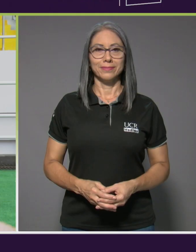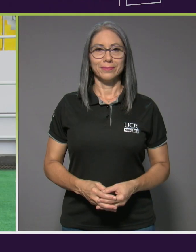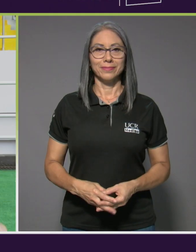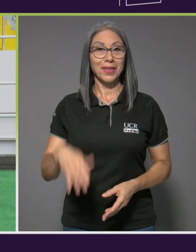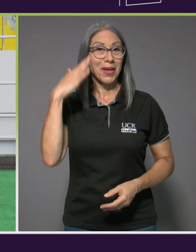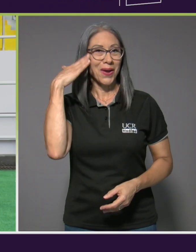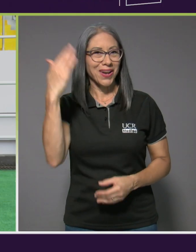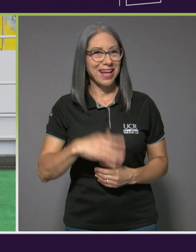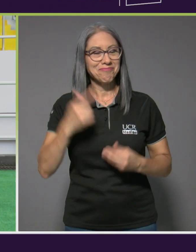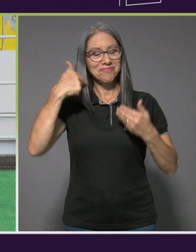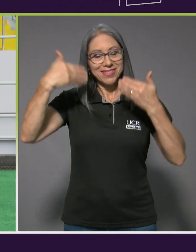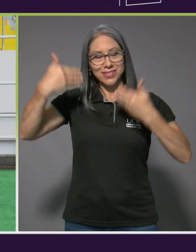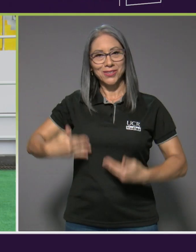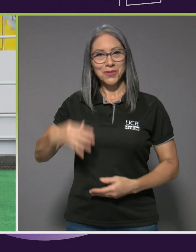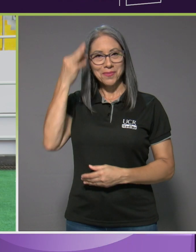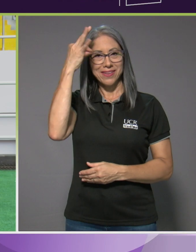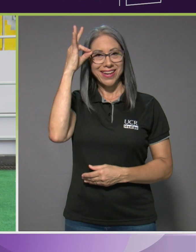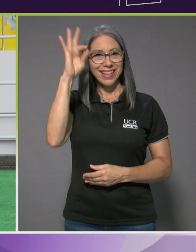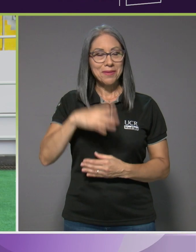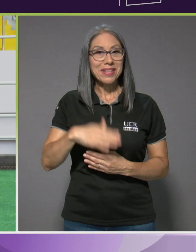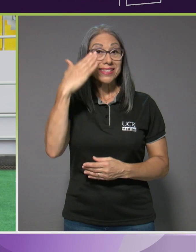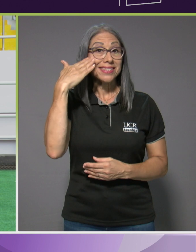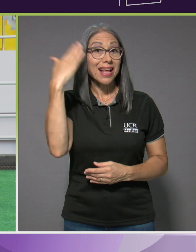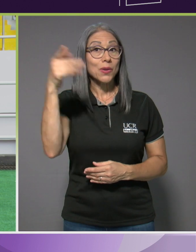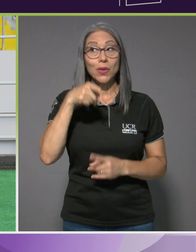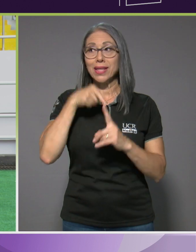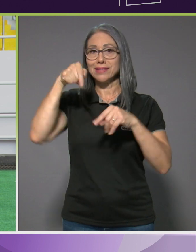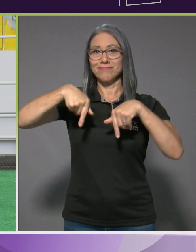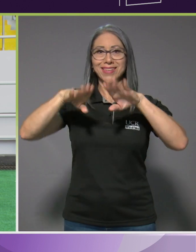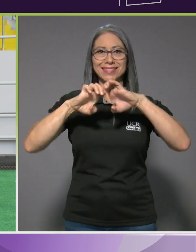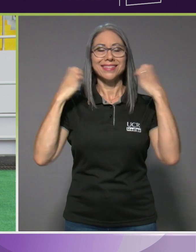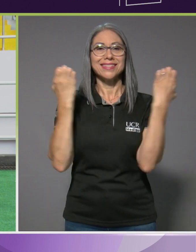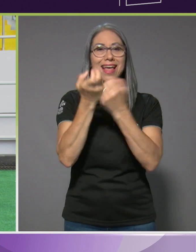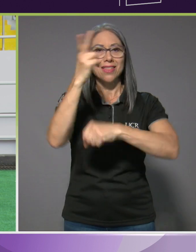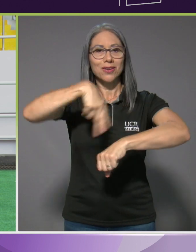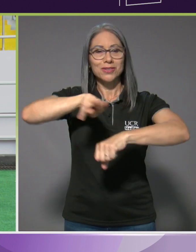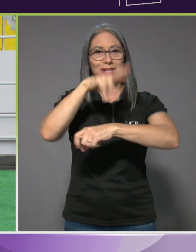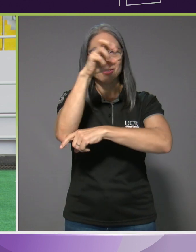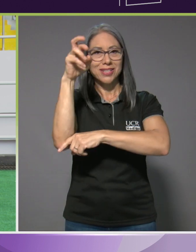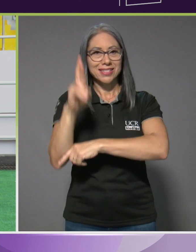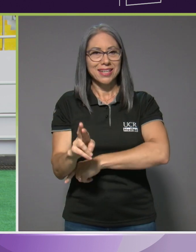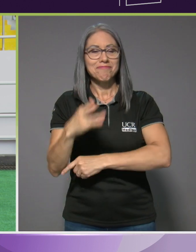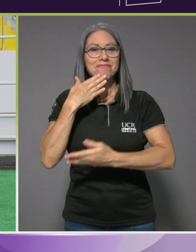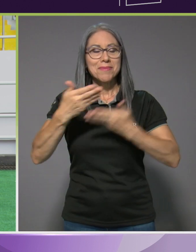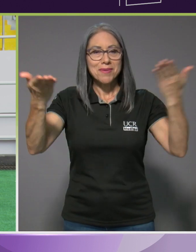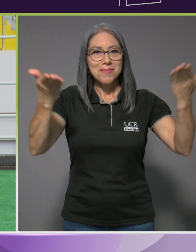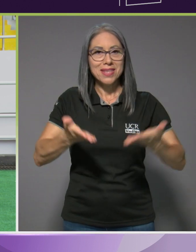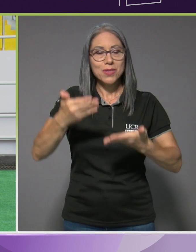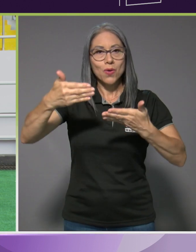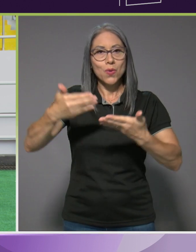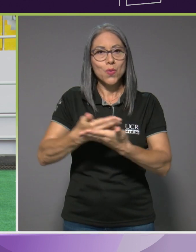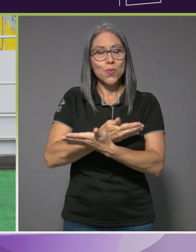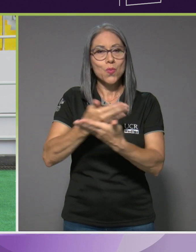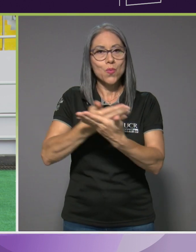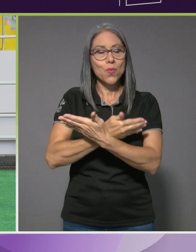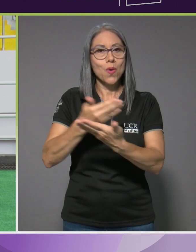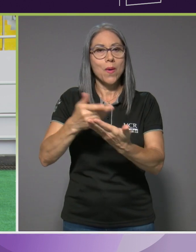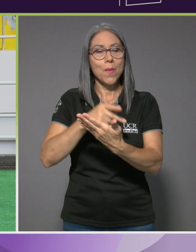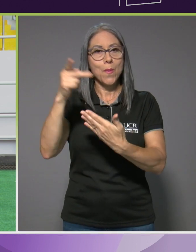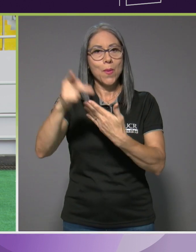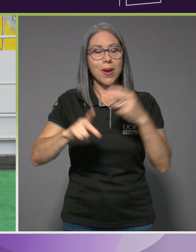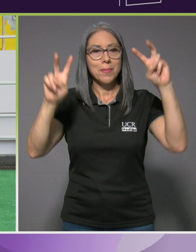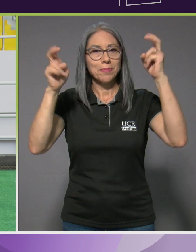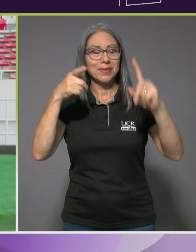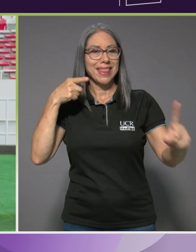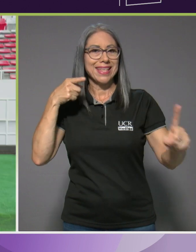Hola, yo soy María Fernanda Jiménez, les saludo desde el Estadio Nacional de Costa Rica y le doy la bienvenida a una nueva entrega de la serie Destino